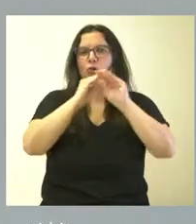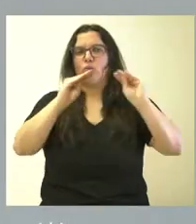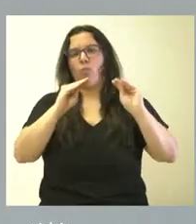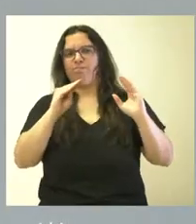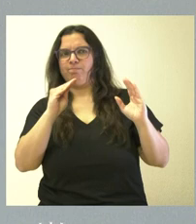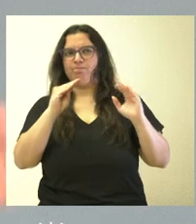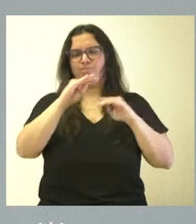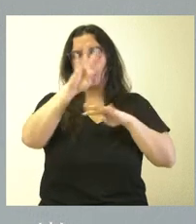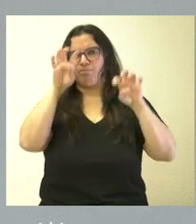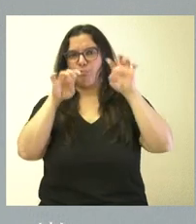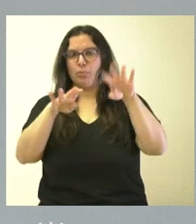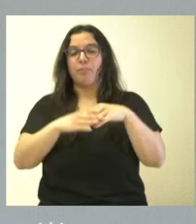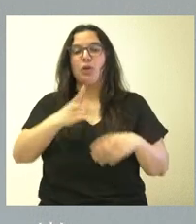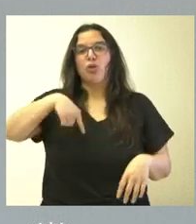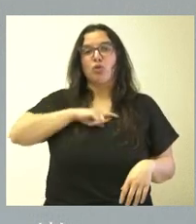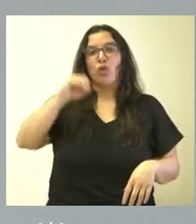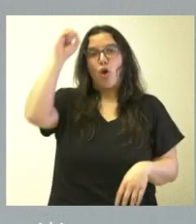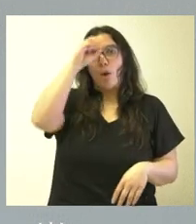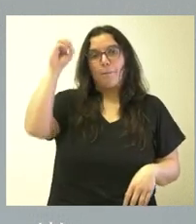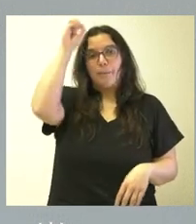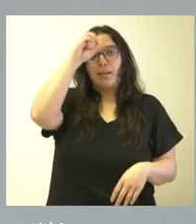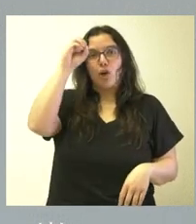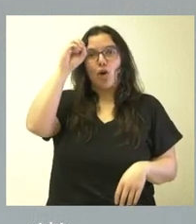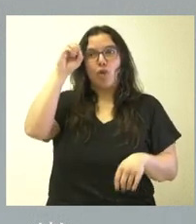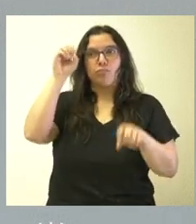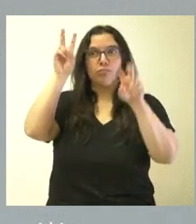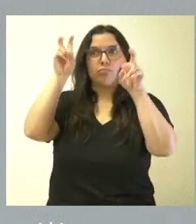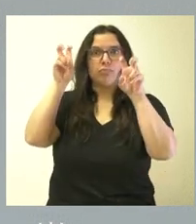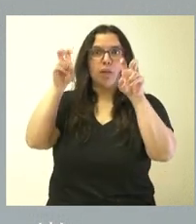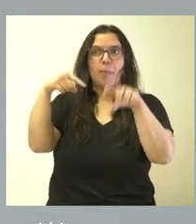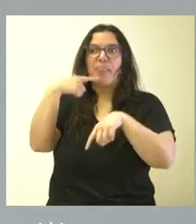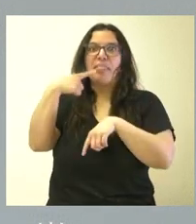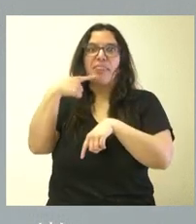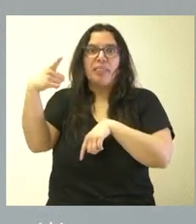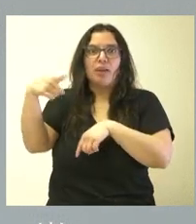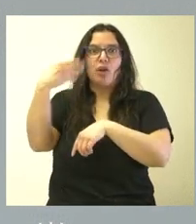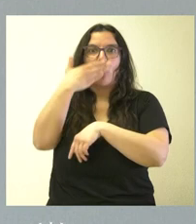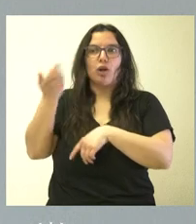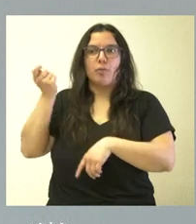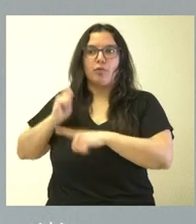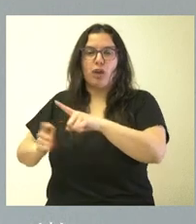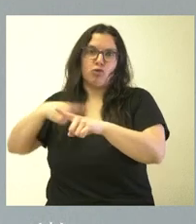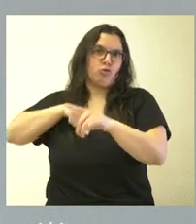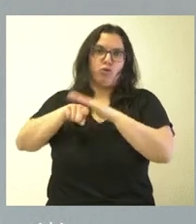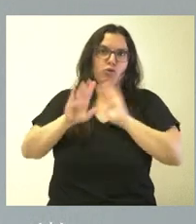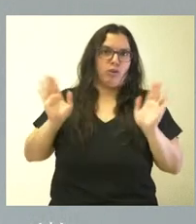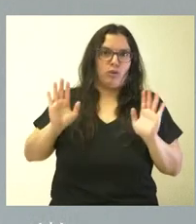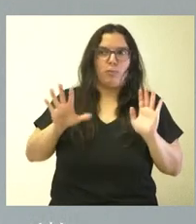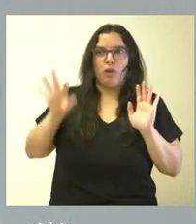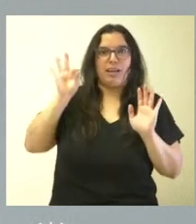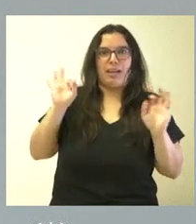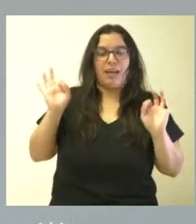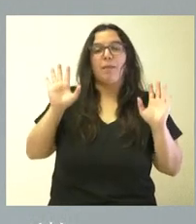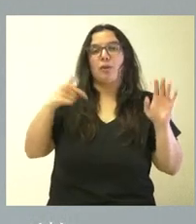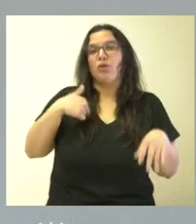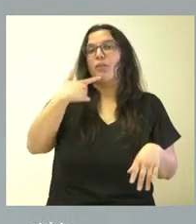la misión no es tanto valorar lo que pueda hacer un colegio profesional, que, lógicamente, no es gestionado por la Junta de Castilla y León, elegido por la Junta de Castilla y León. Pero